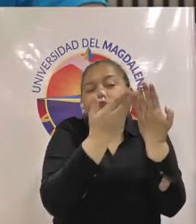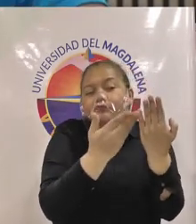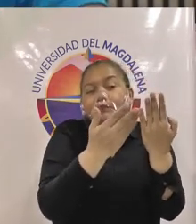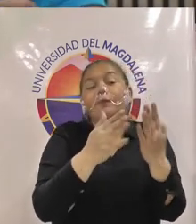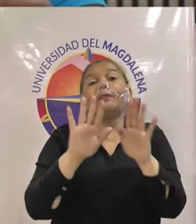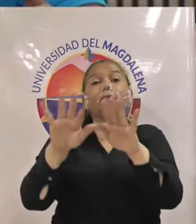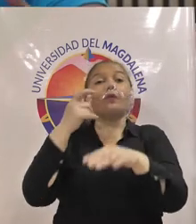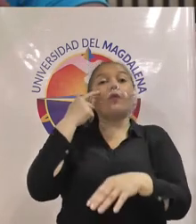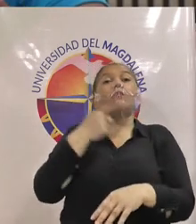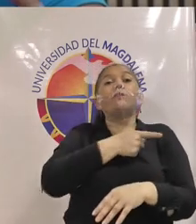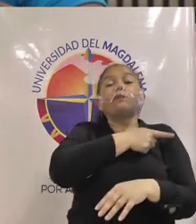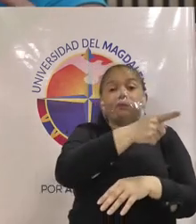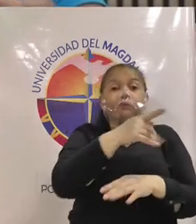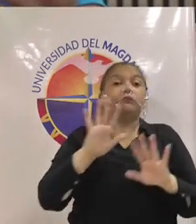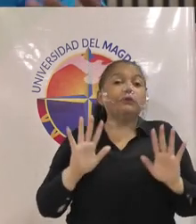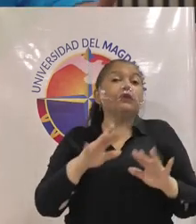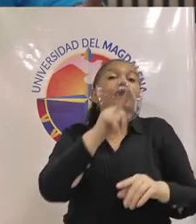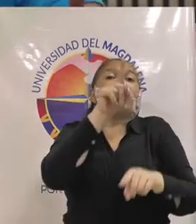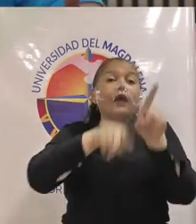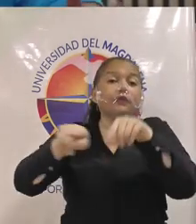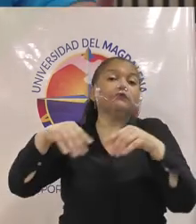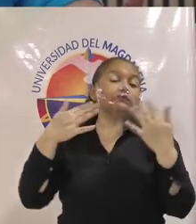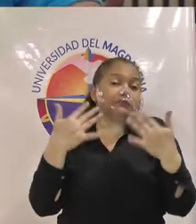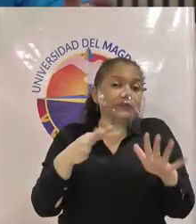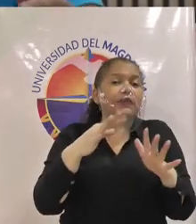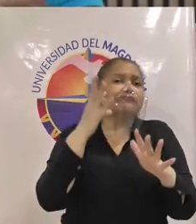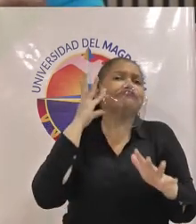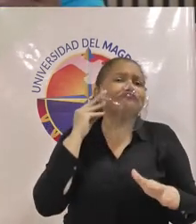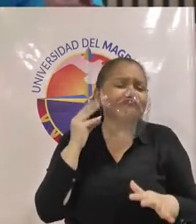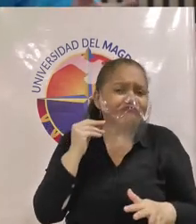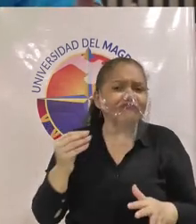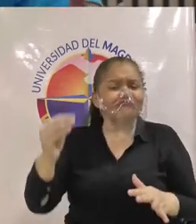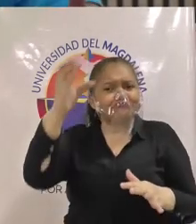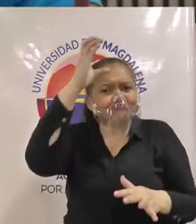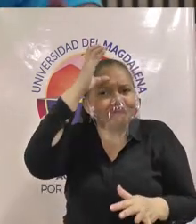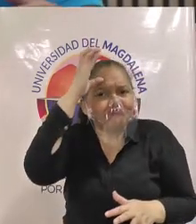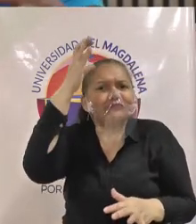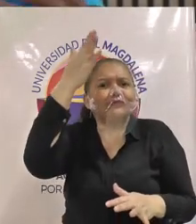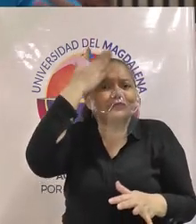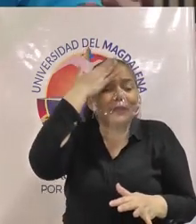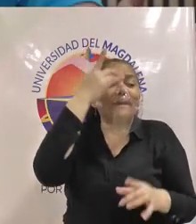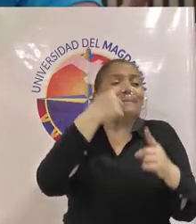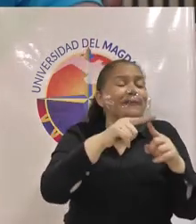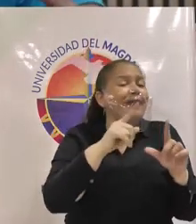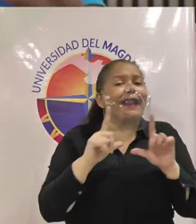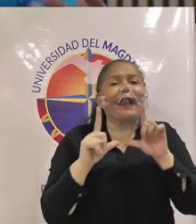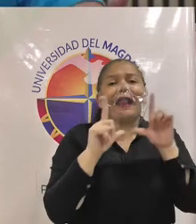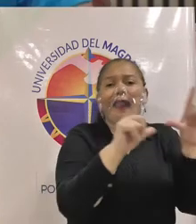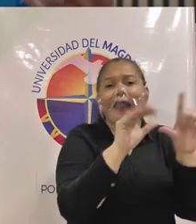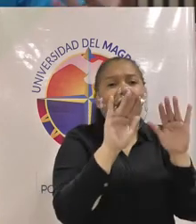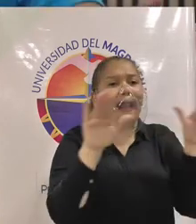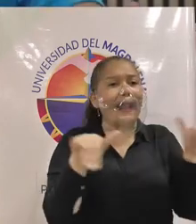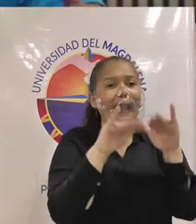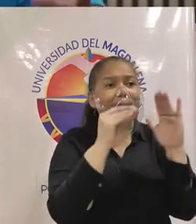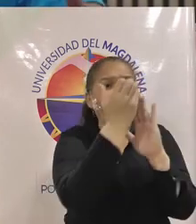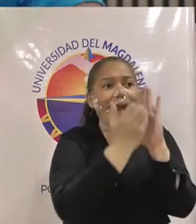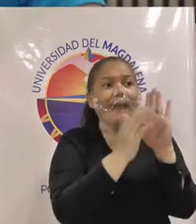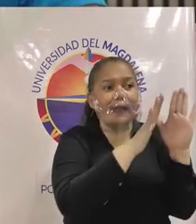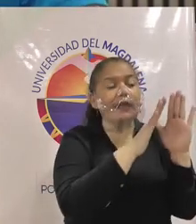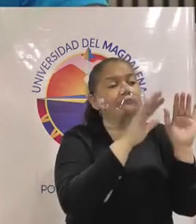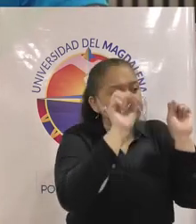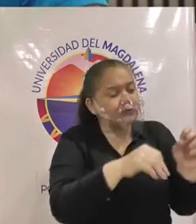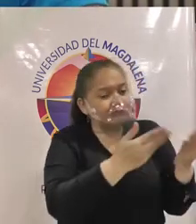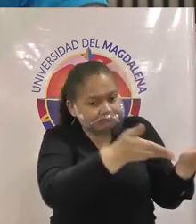ya tengan conocimientos pero que no han sido certificados puedan ser certificados por la universidad del magdalena y así ingresar al campo